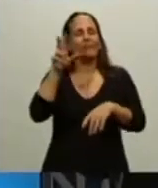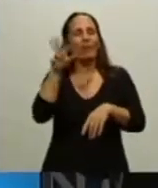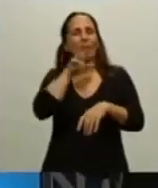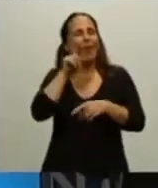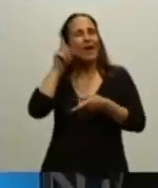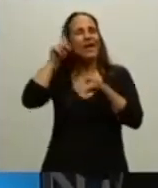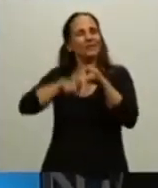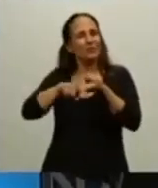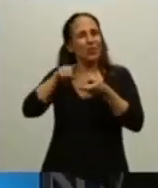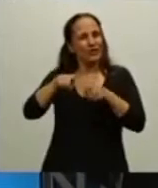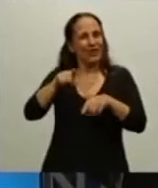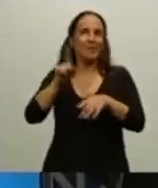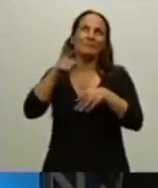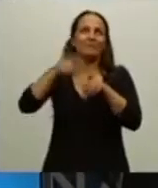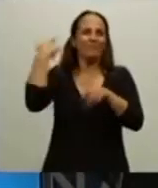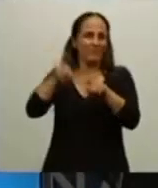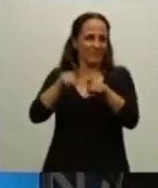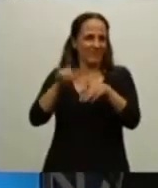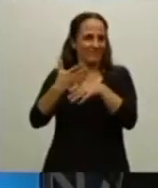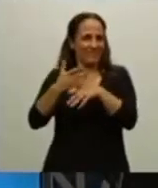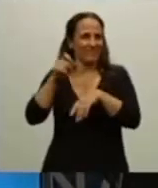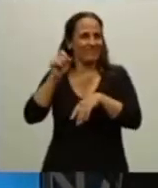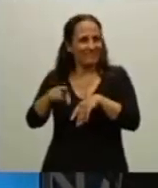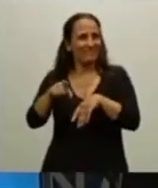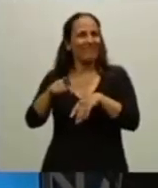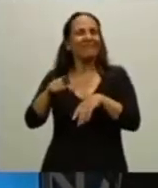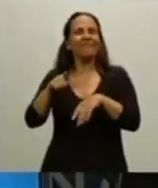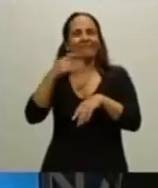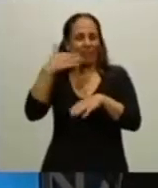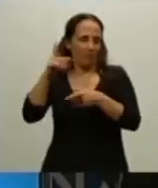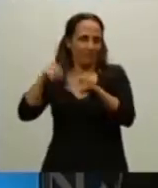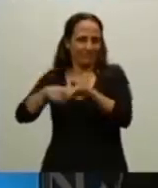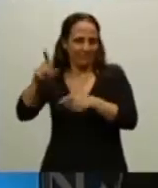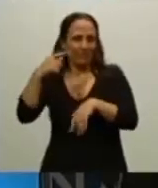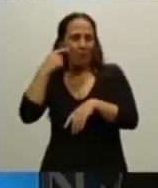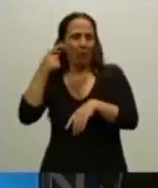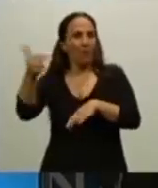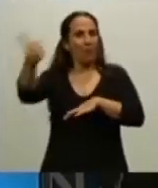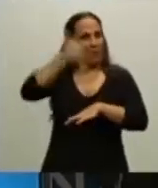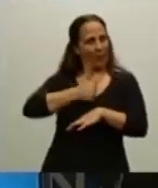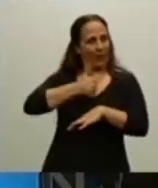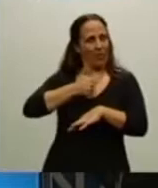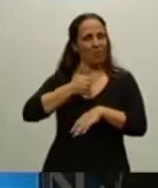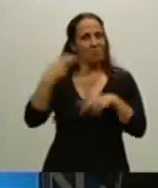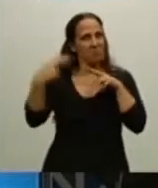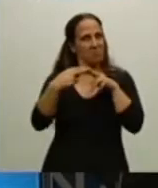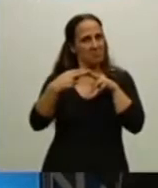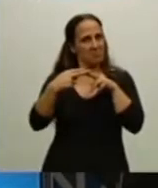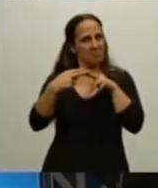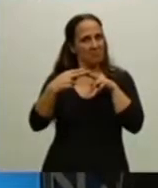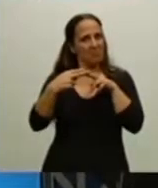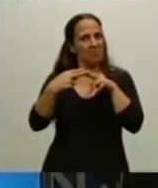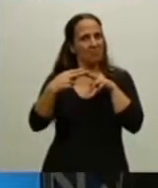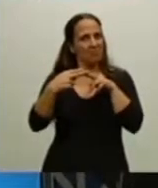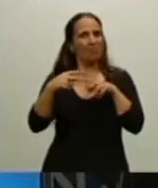esposa, en ese momento novia, compañera de Dardo Cabo, más tarde esposa de él, me vino a ver para